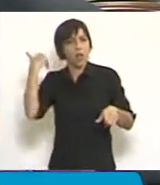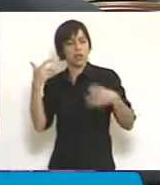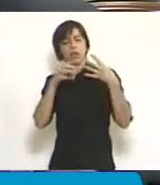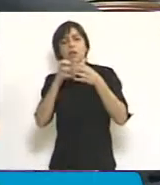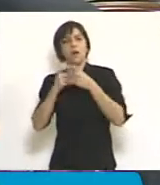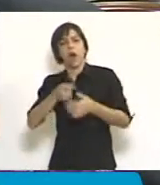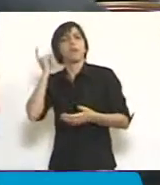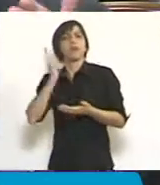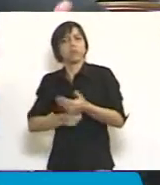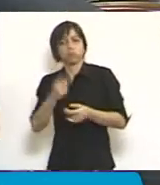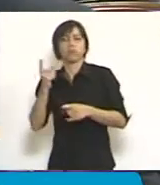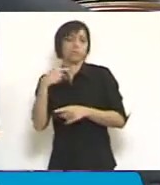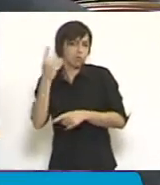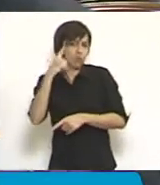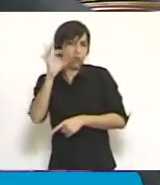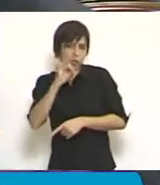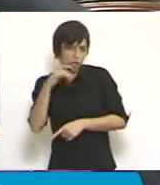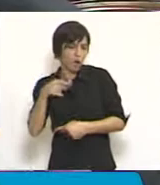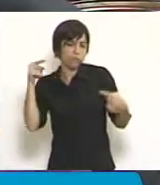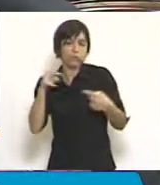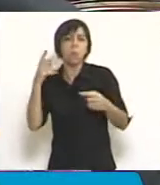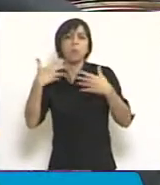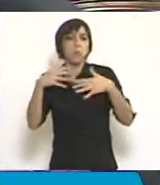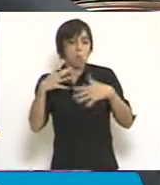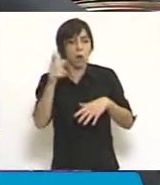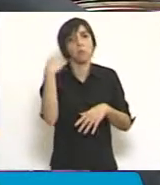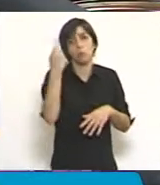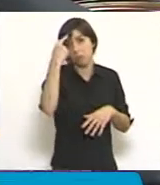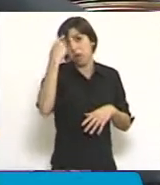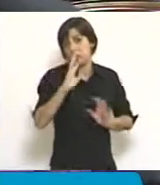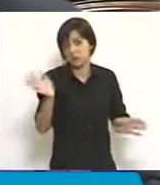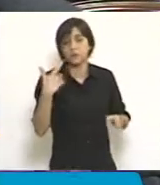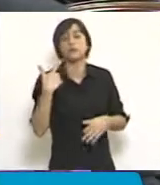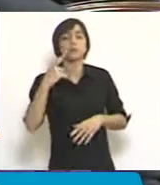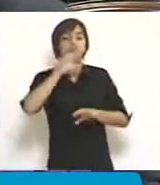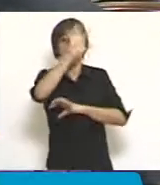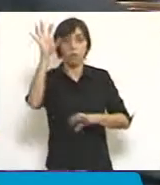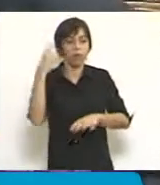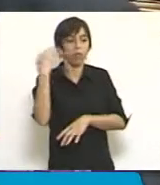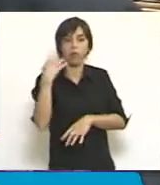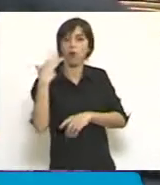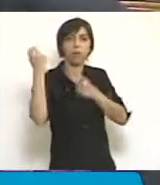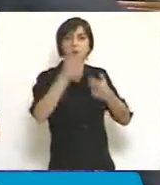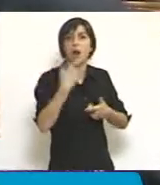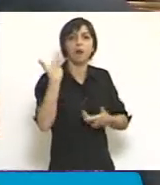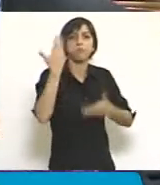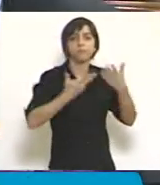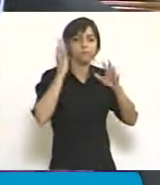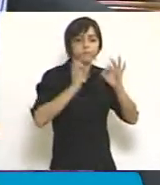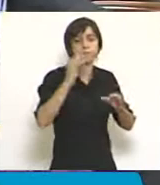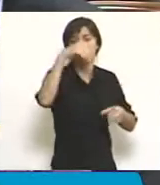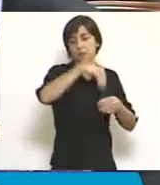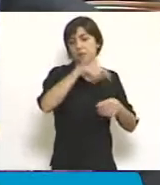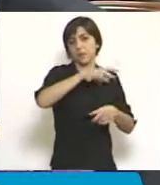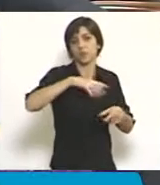tenemos una posición contraria, creemos que debe transferirse la justicia a la Ciudad Autónoma, pero acá no solo no